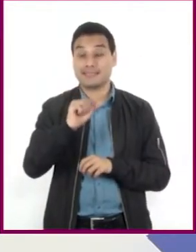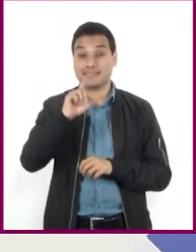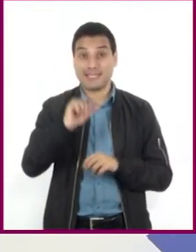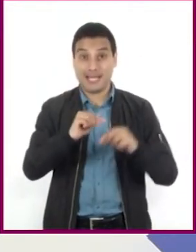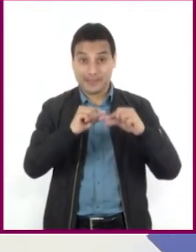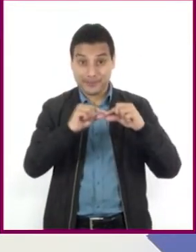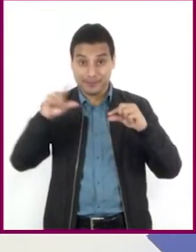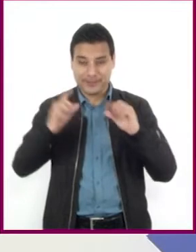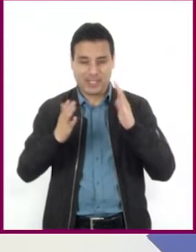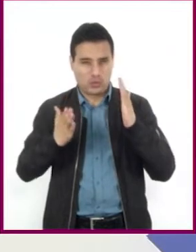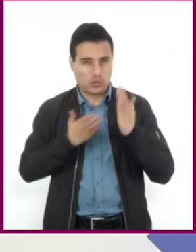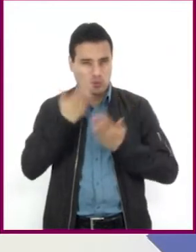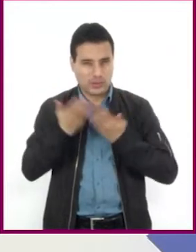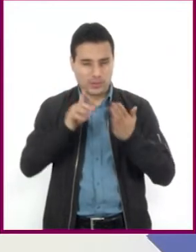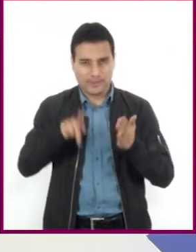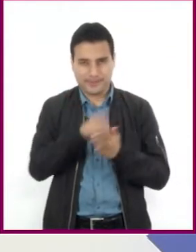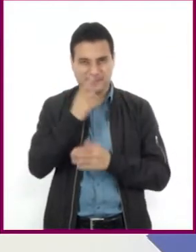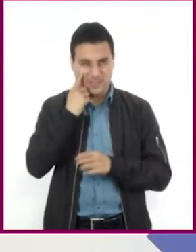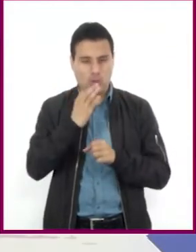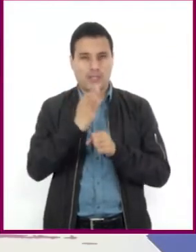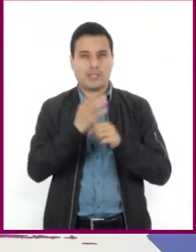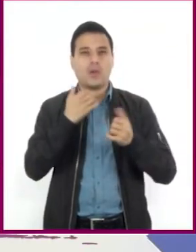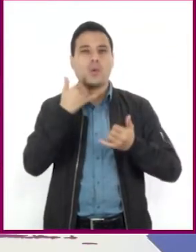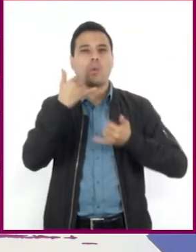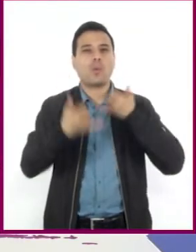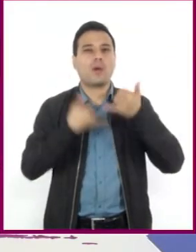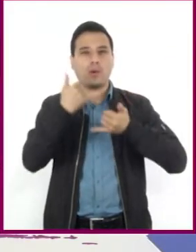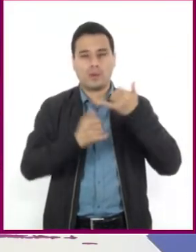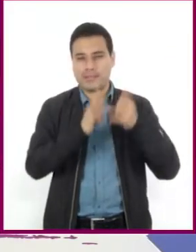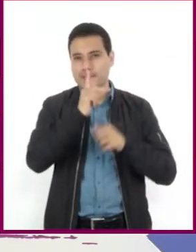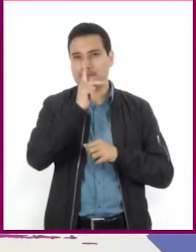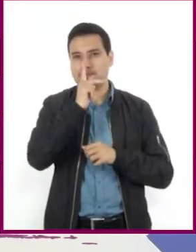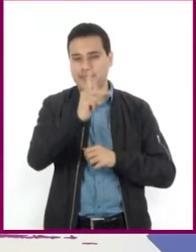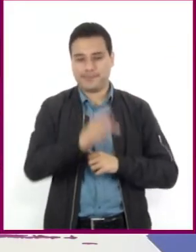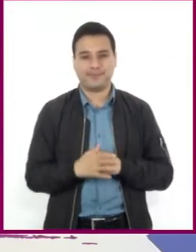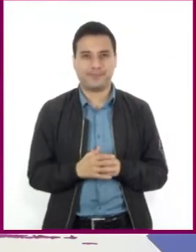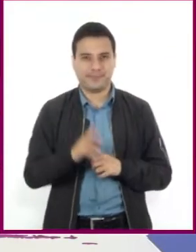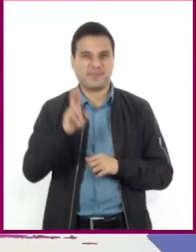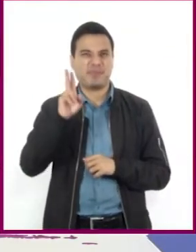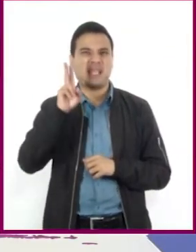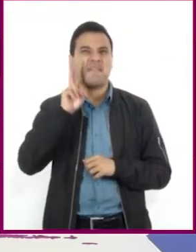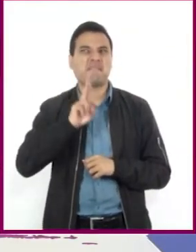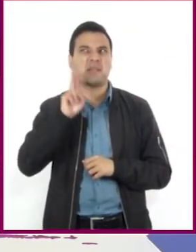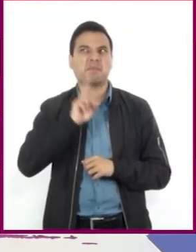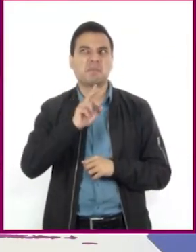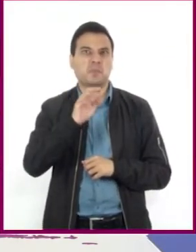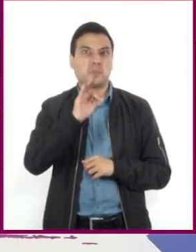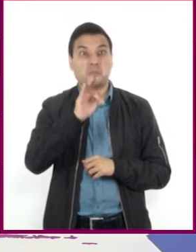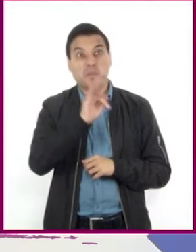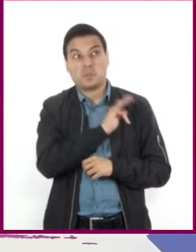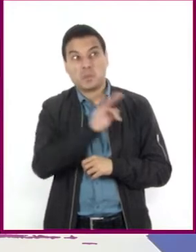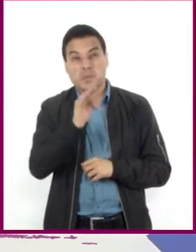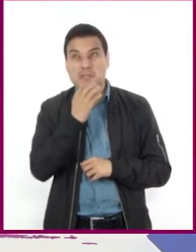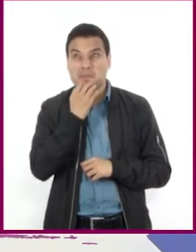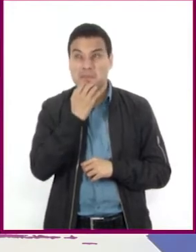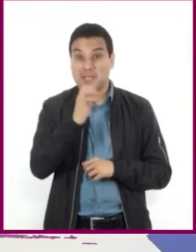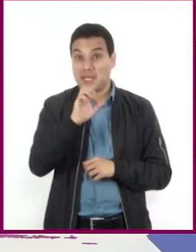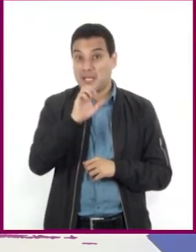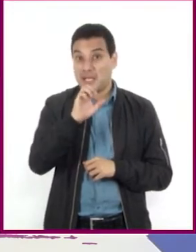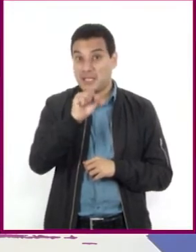vamos a realizar un juego de palabras. ¿Qué tal si formamos un acróstico sobre la palabra escala?